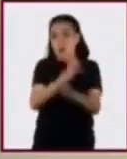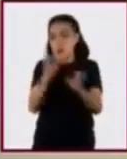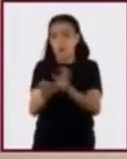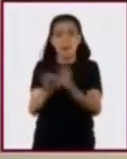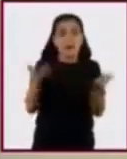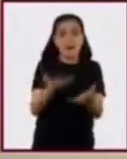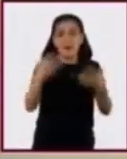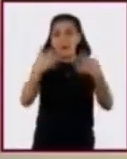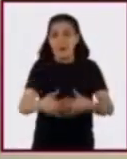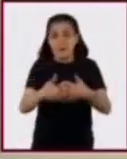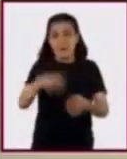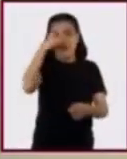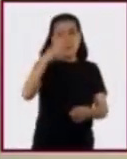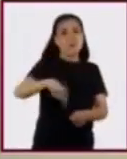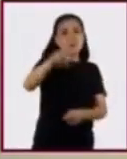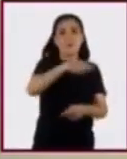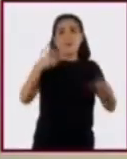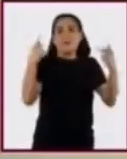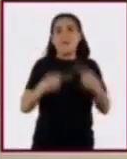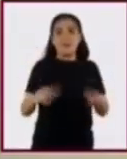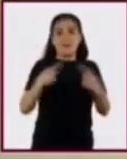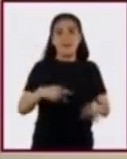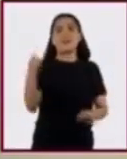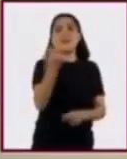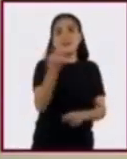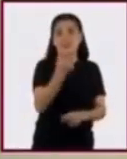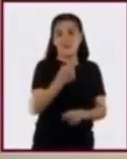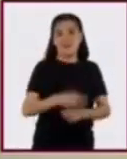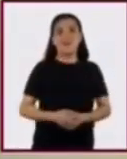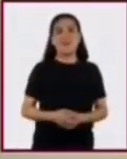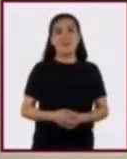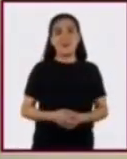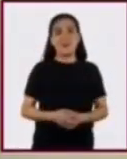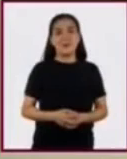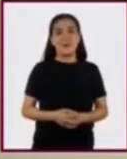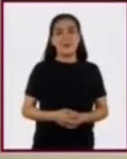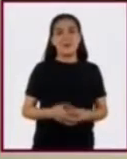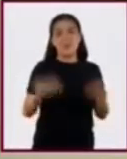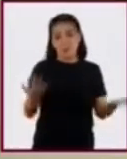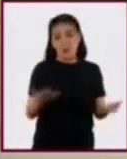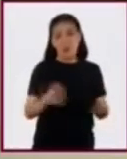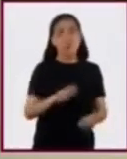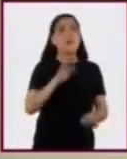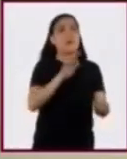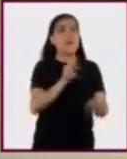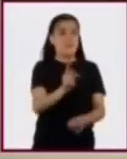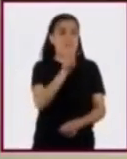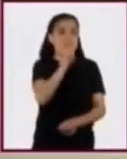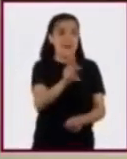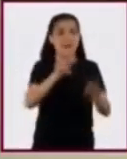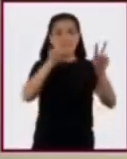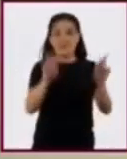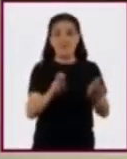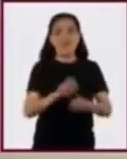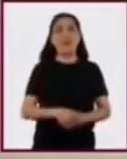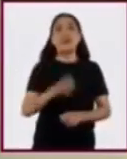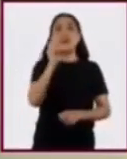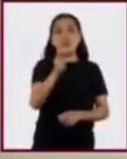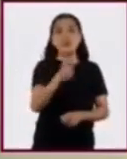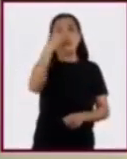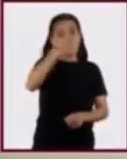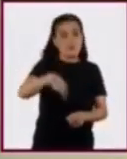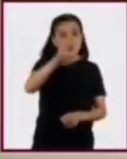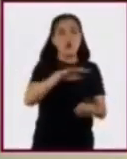cumpla con las expectativas que se tienen al respecto. En otras palabras, se fomenta el